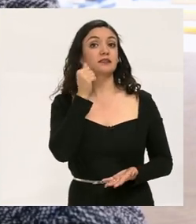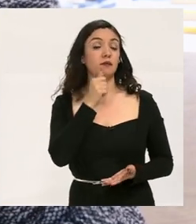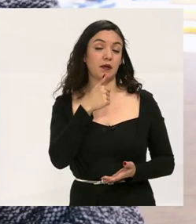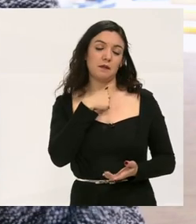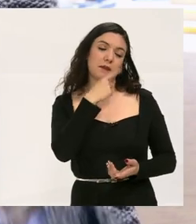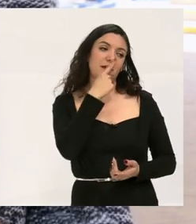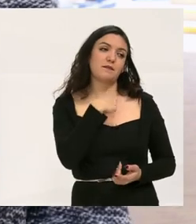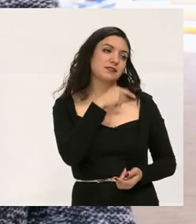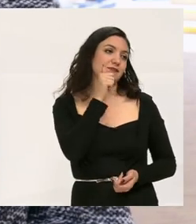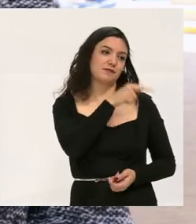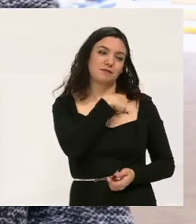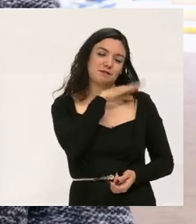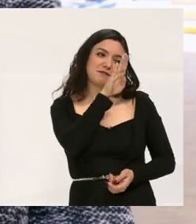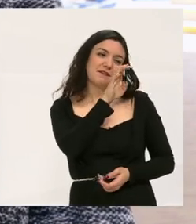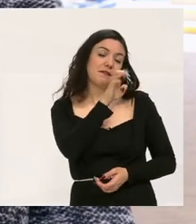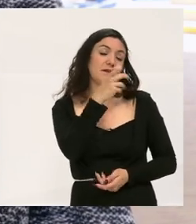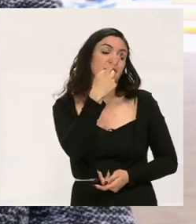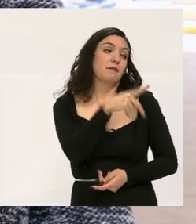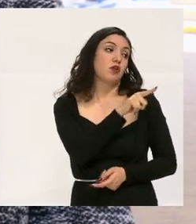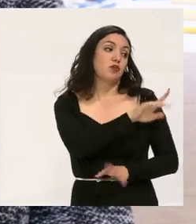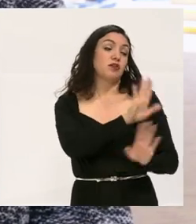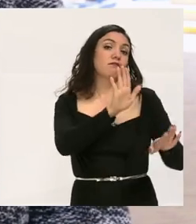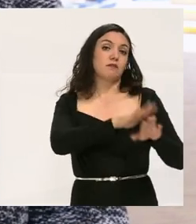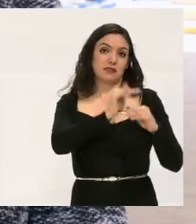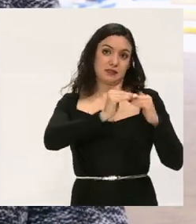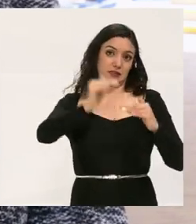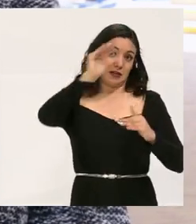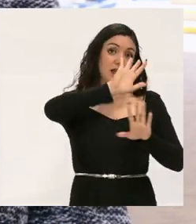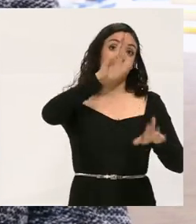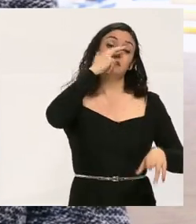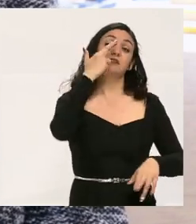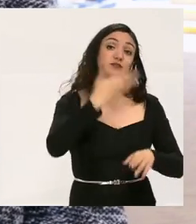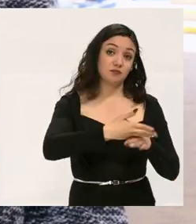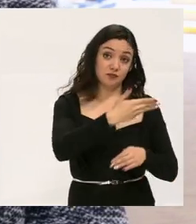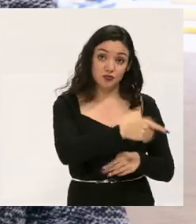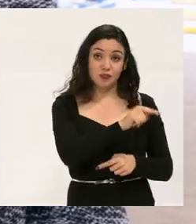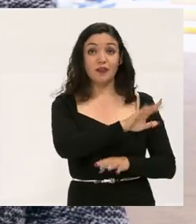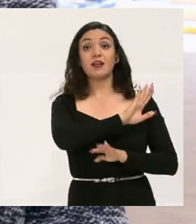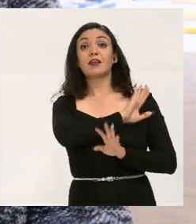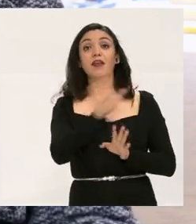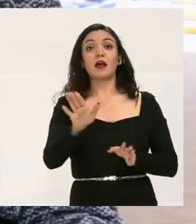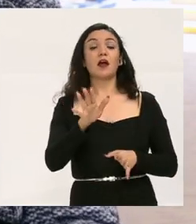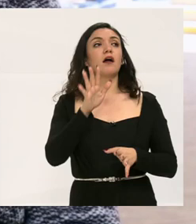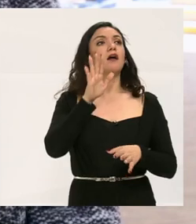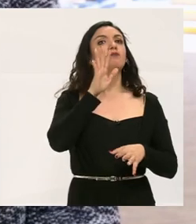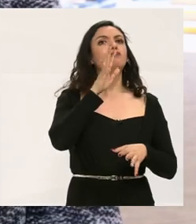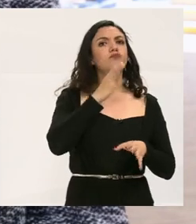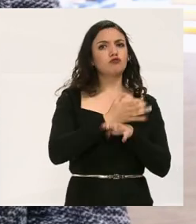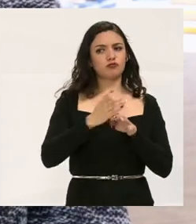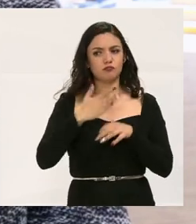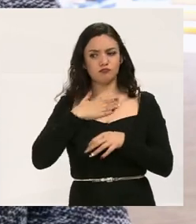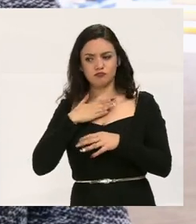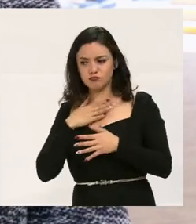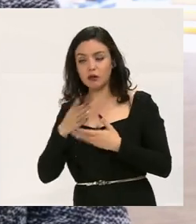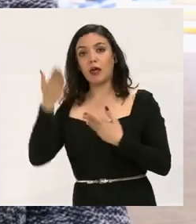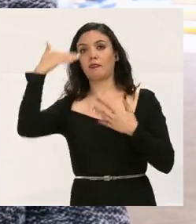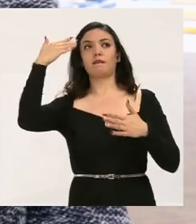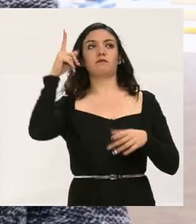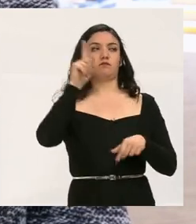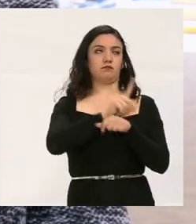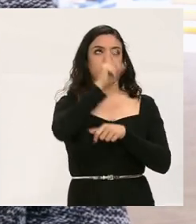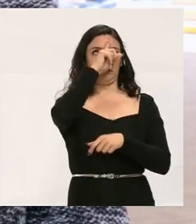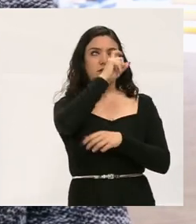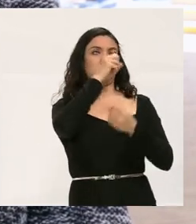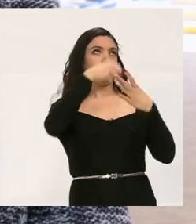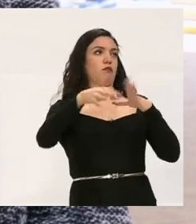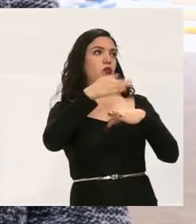aunque va a ser siempre mi bebé. Pero ya es más grande, ya es más responsable. Ya procura mucho sus cosas, que era un